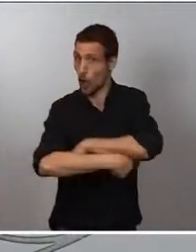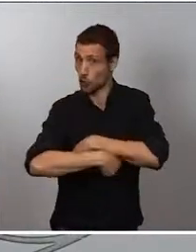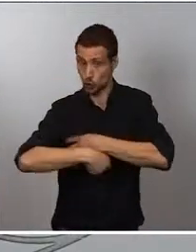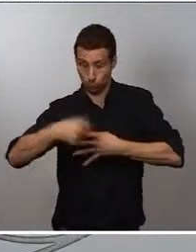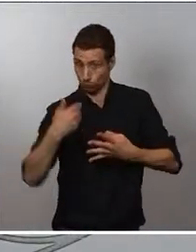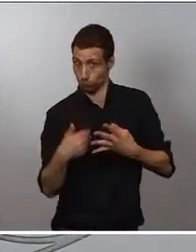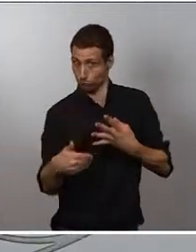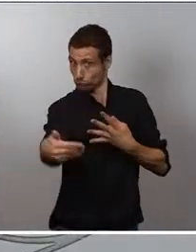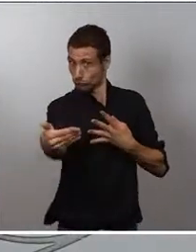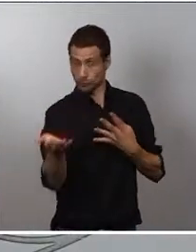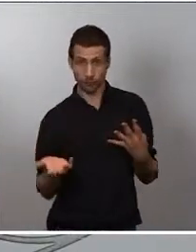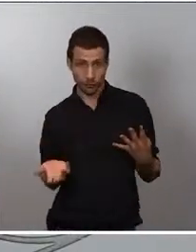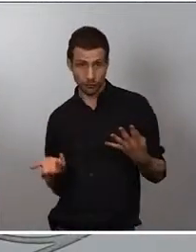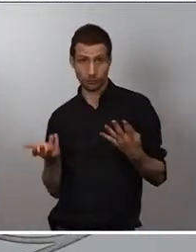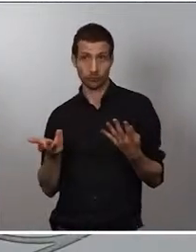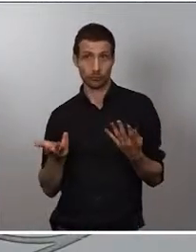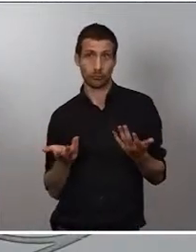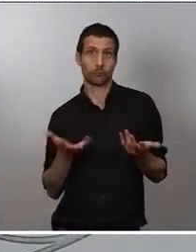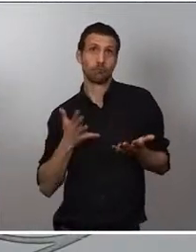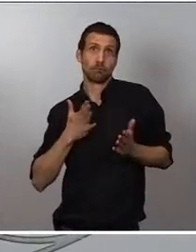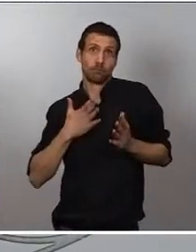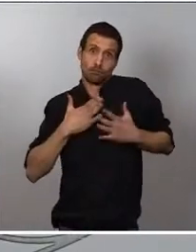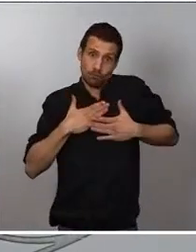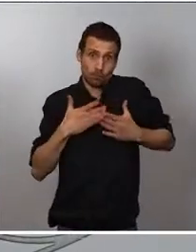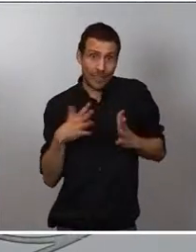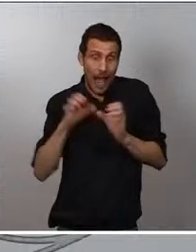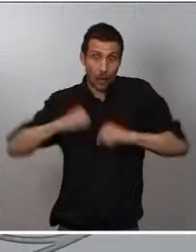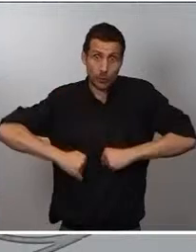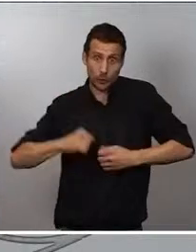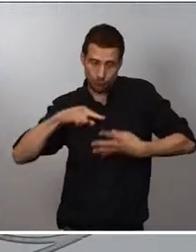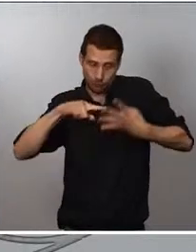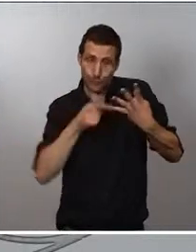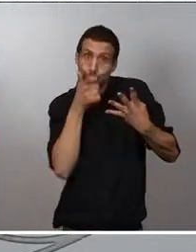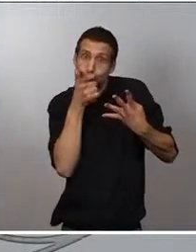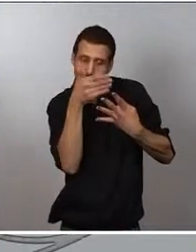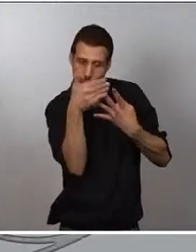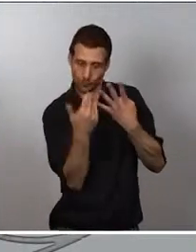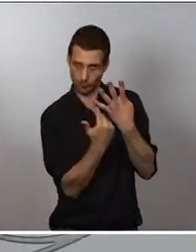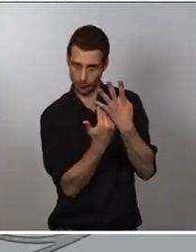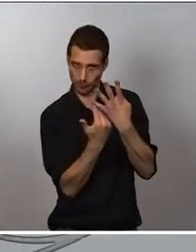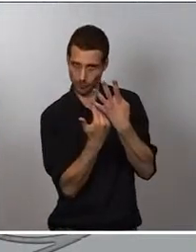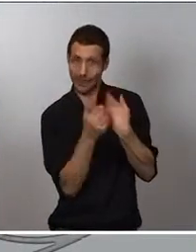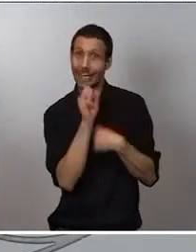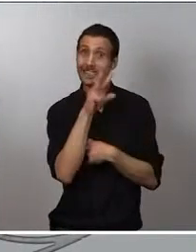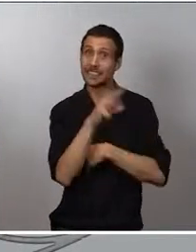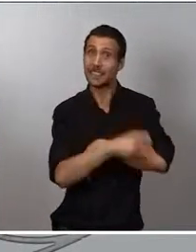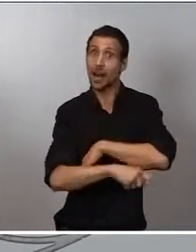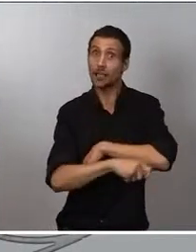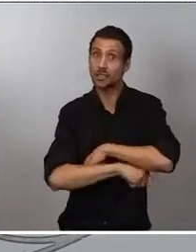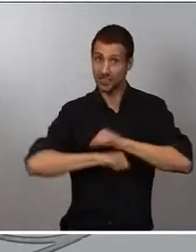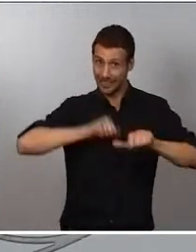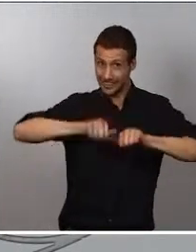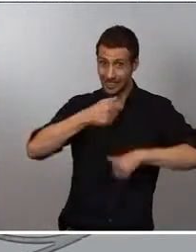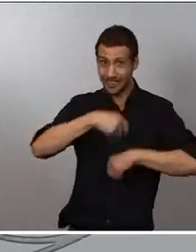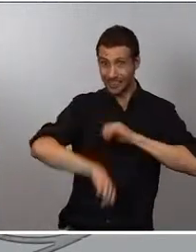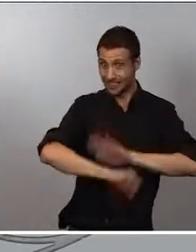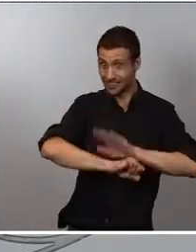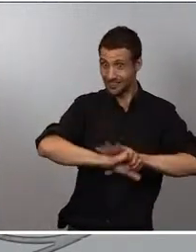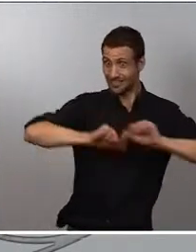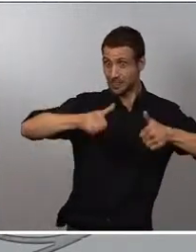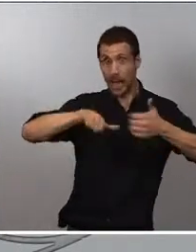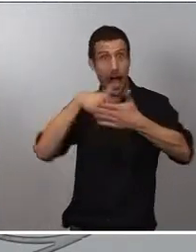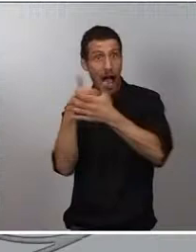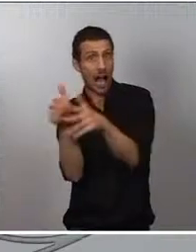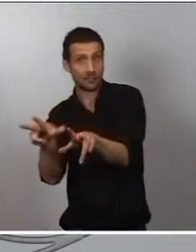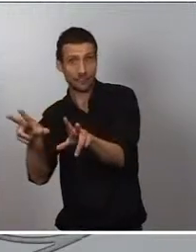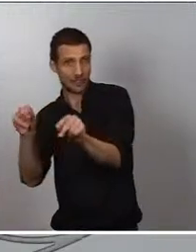ámbito temporal de este acuerdo, desde el 13 de agosto, que comienza la Liga de Fútbol, hasta finales de agosto. Y en esa última semana de